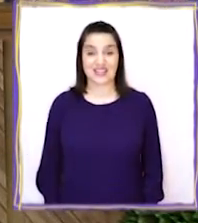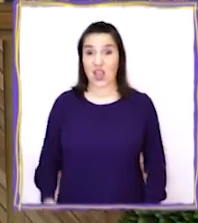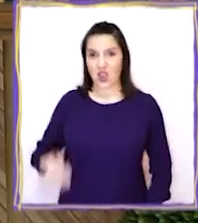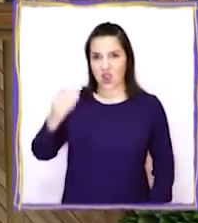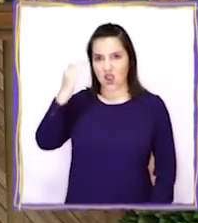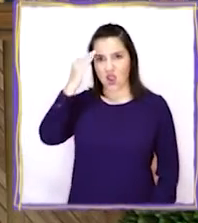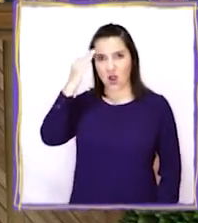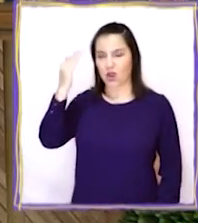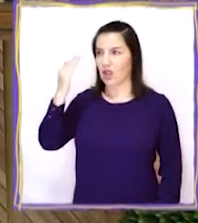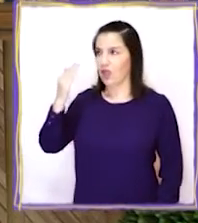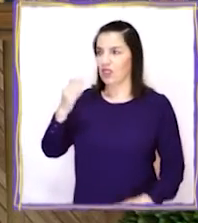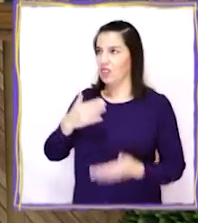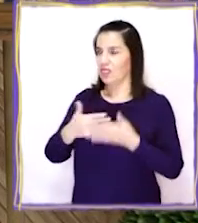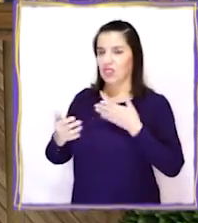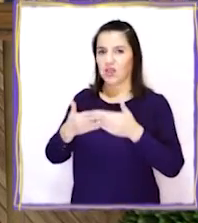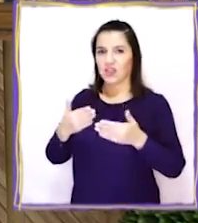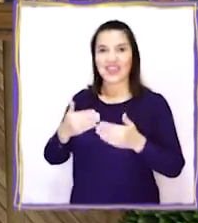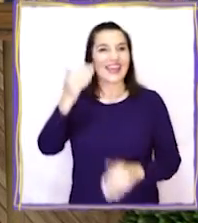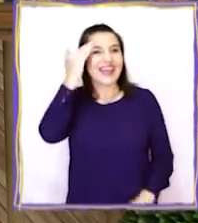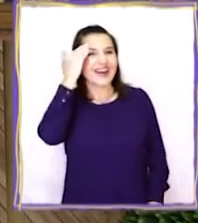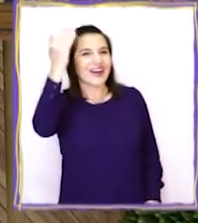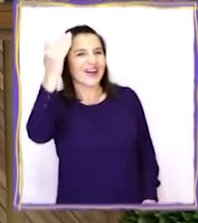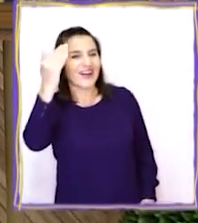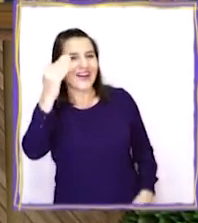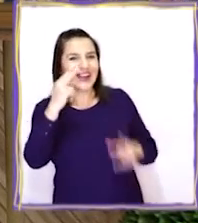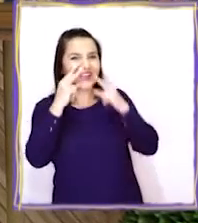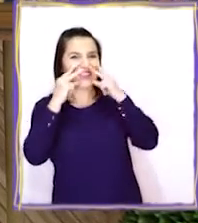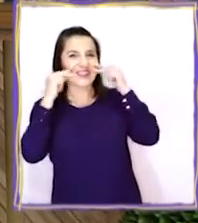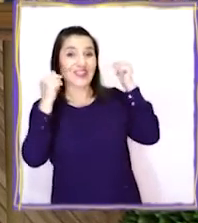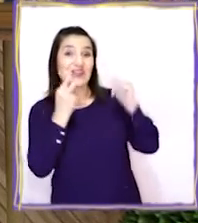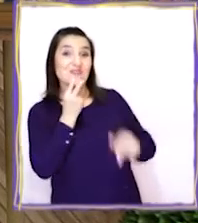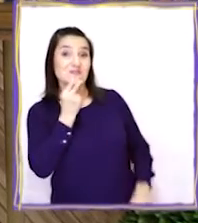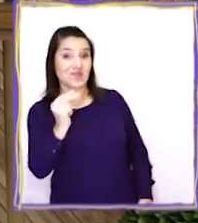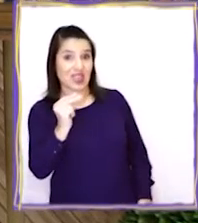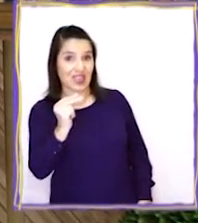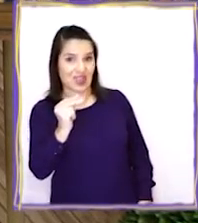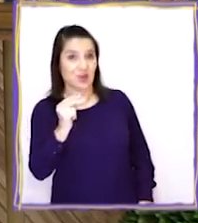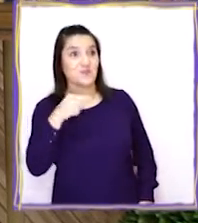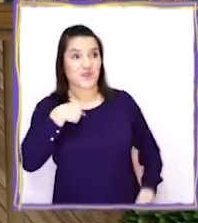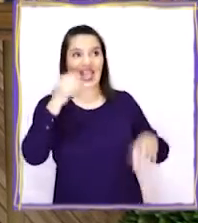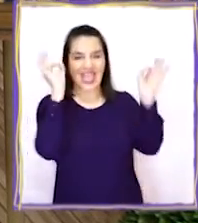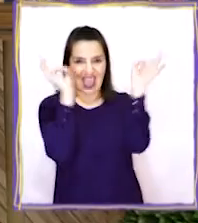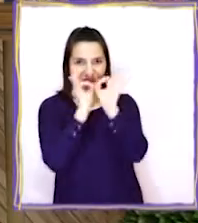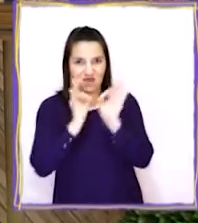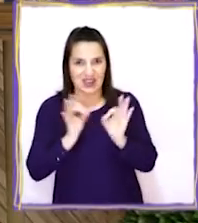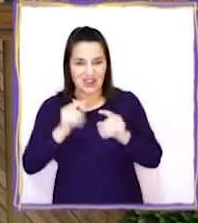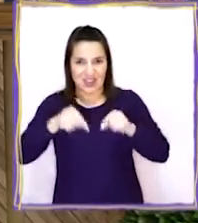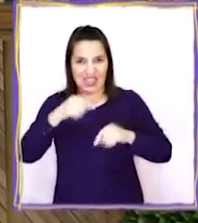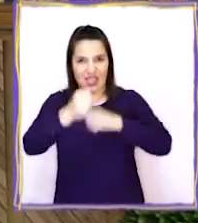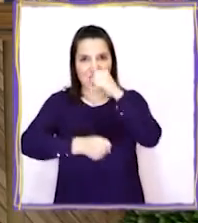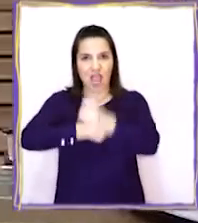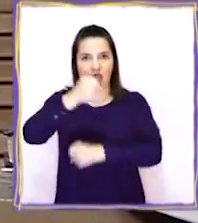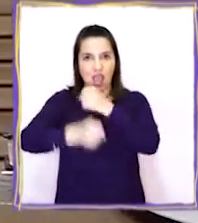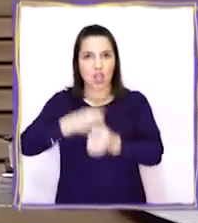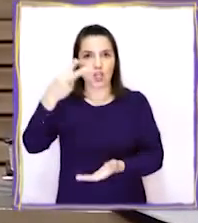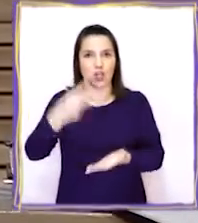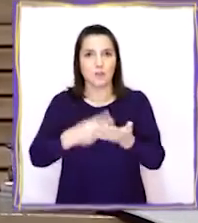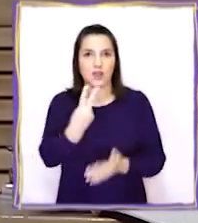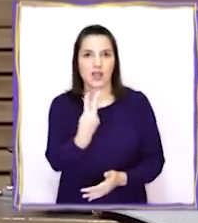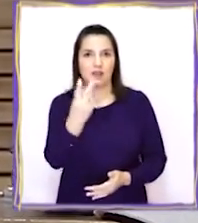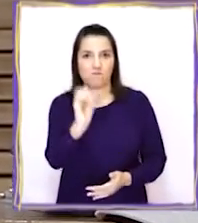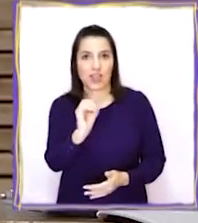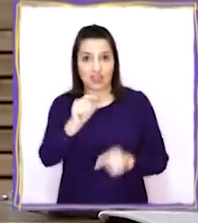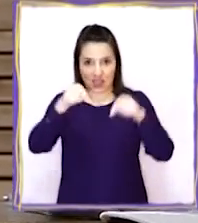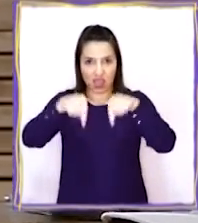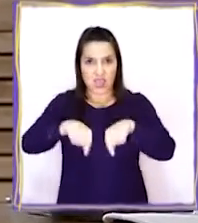Hola, ¿dónde estoy? ¡Hola, Pedro! Mira, te cuento. Estamos en el año 2020,